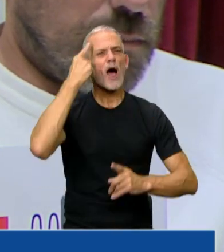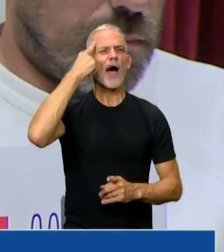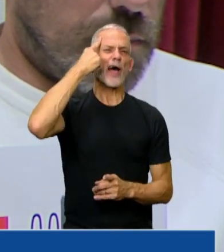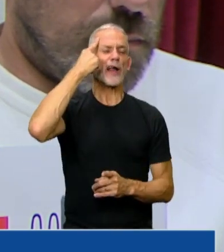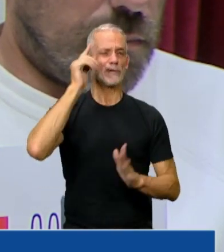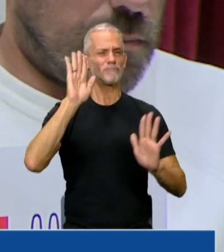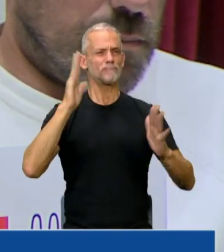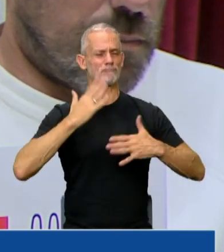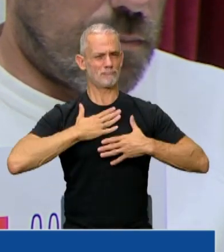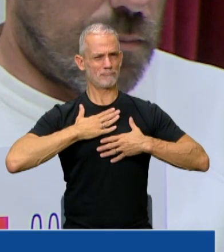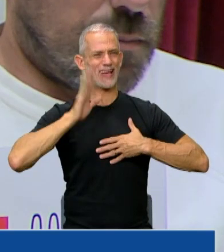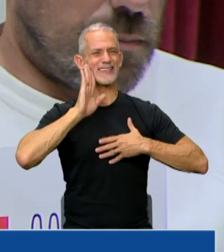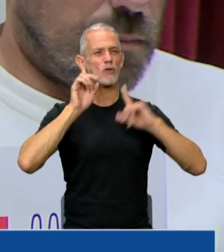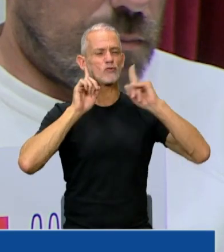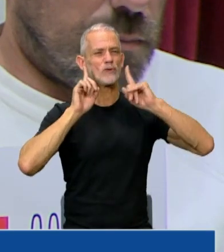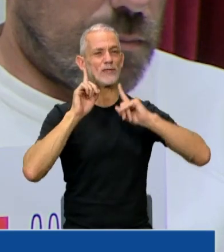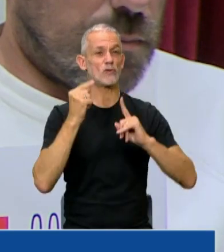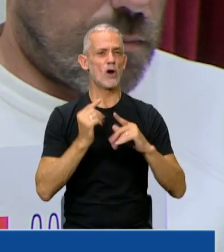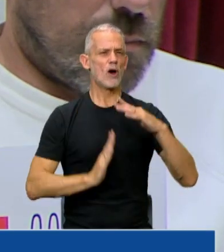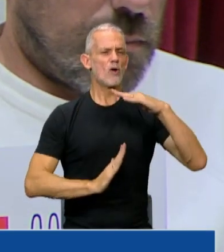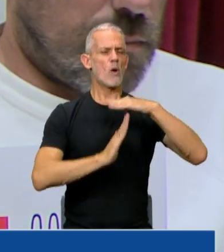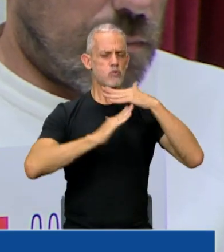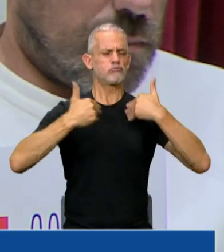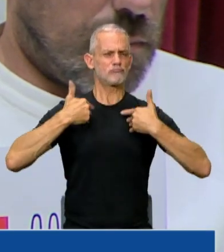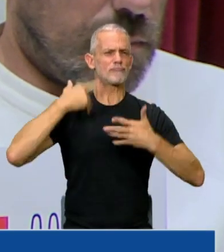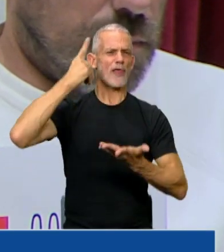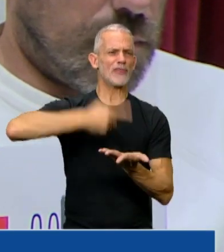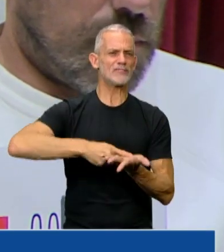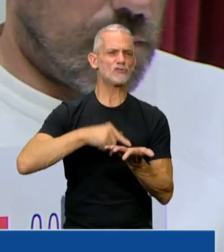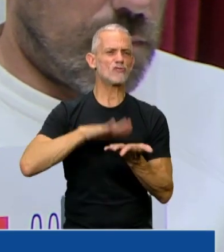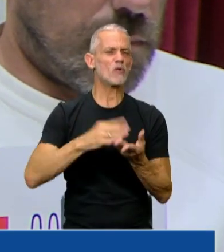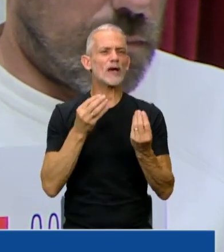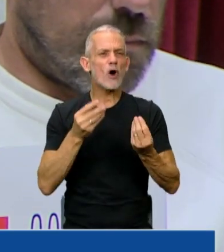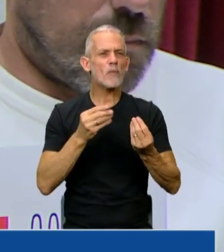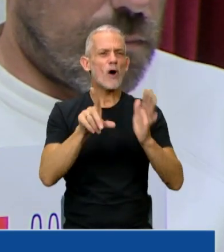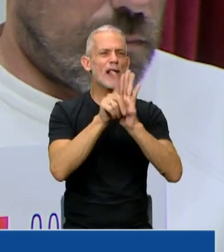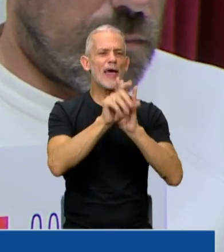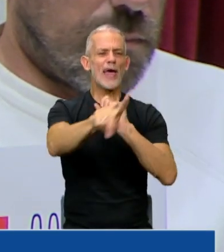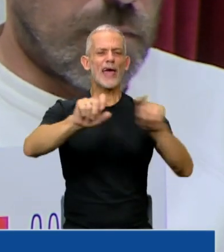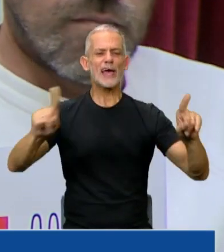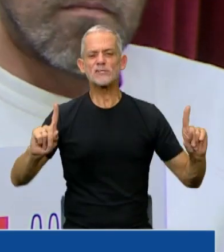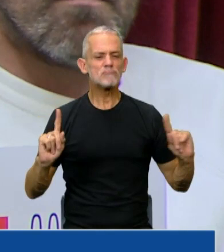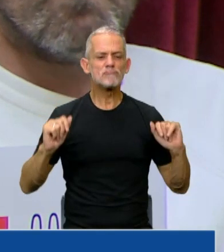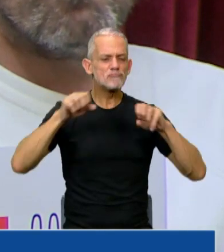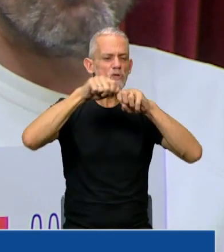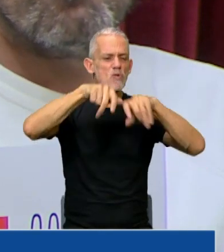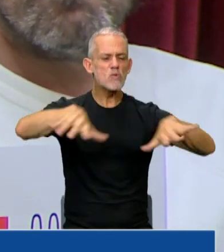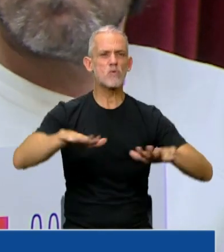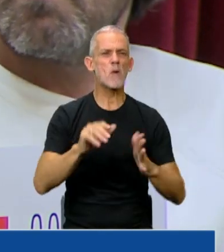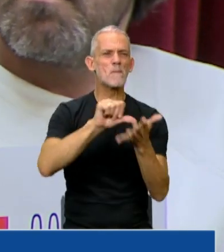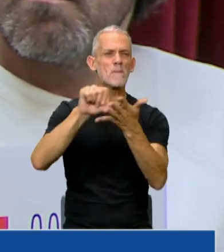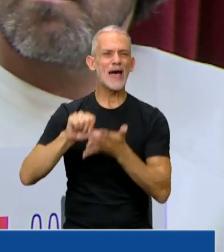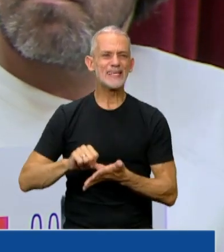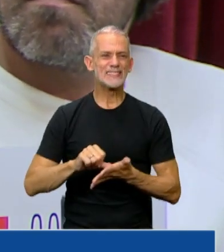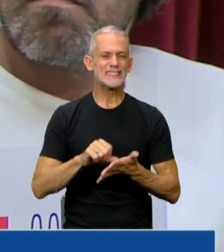se arroga la supuesta autoridad para decidir cómo deben legislar y resolver y actuar los